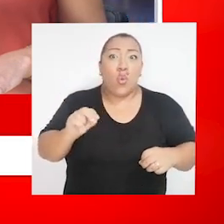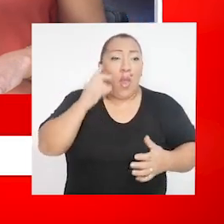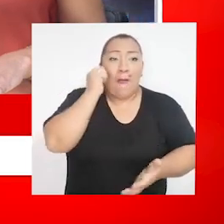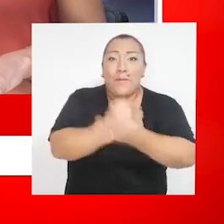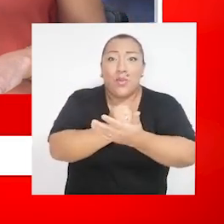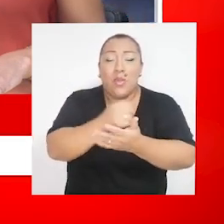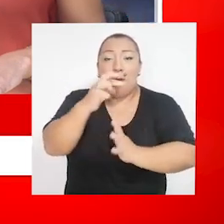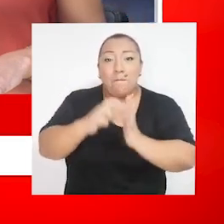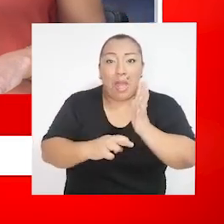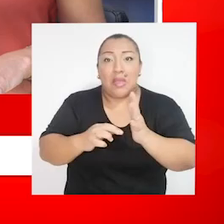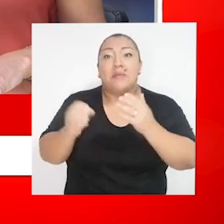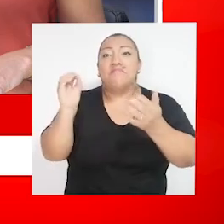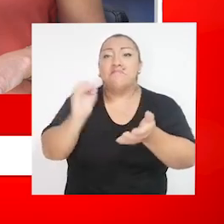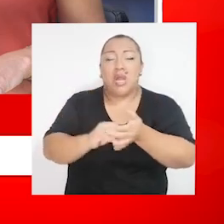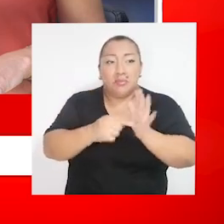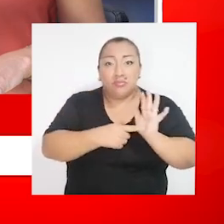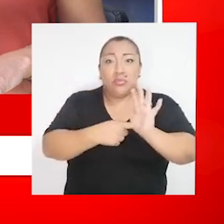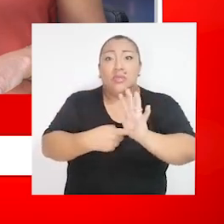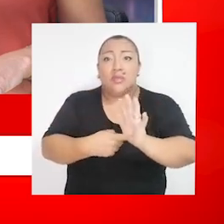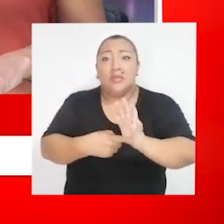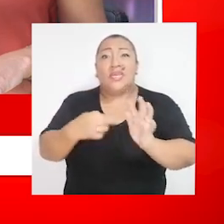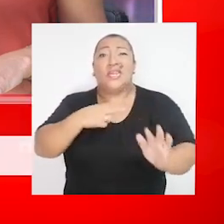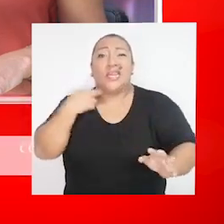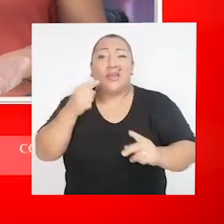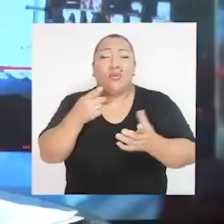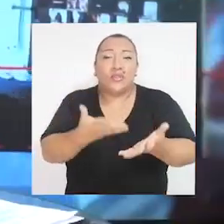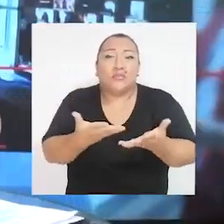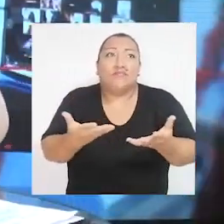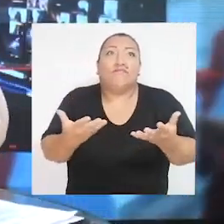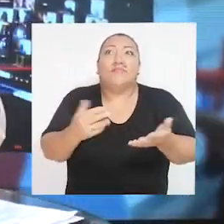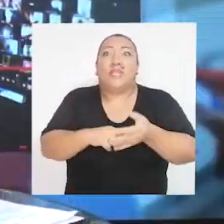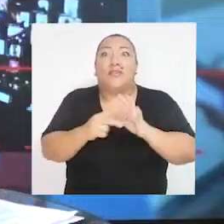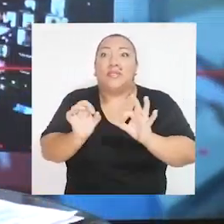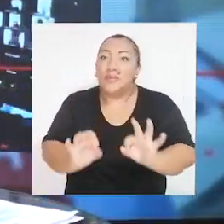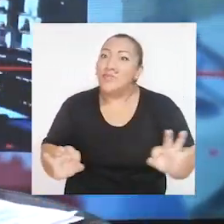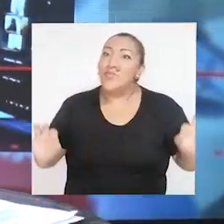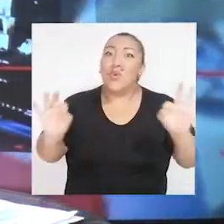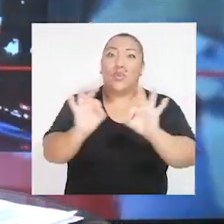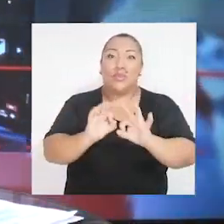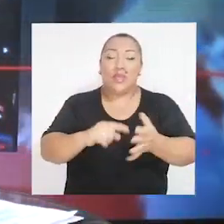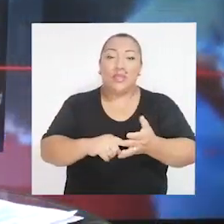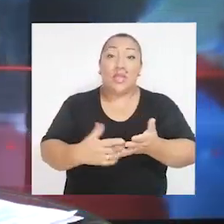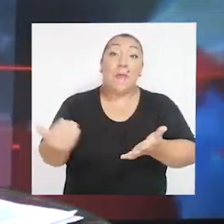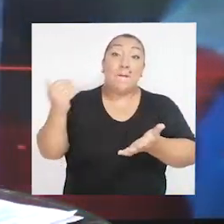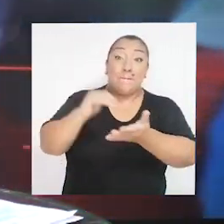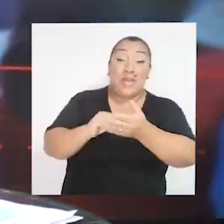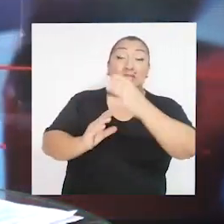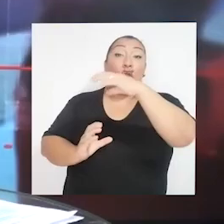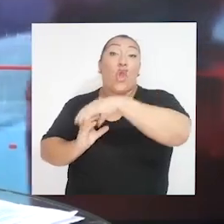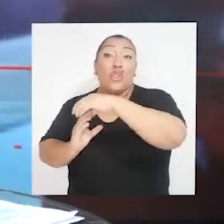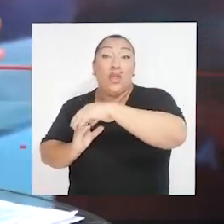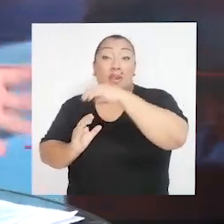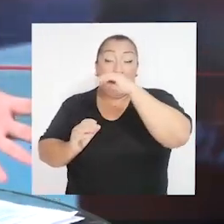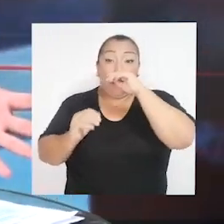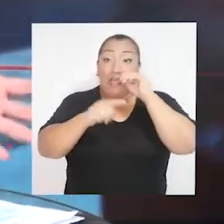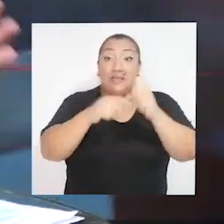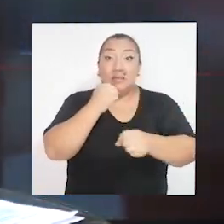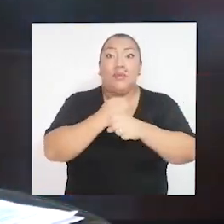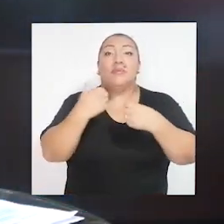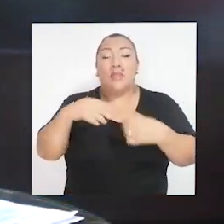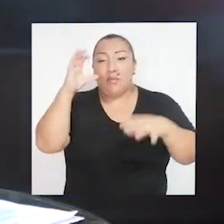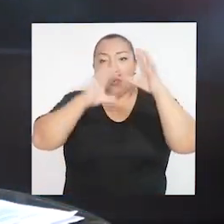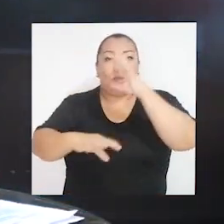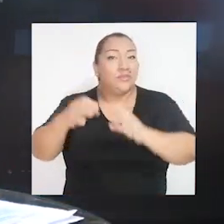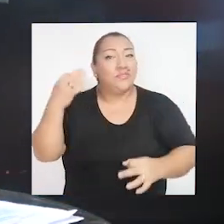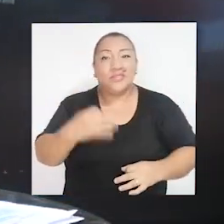cuales no se aprobó el plan y se ha materializado el riesgo. Este plan es realmente importante y Contraloría, en ese rol,